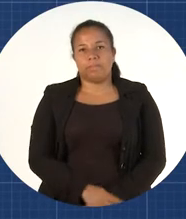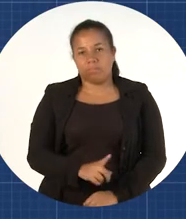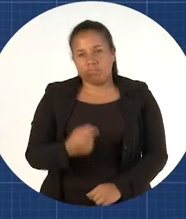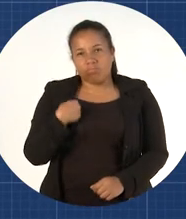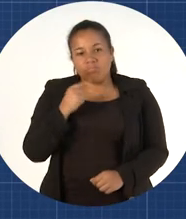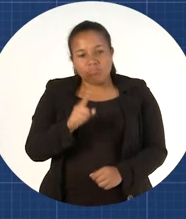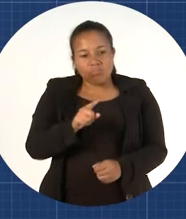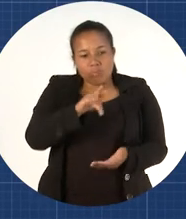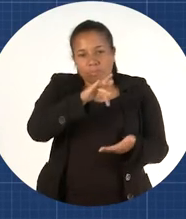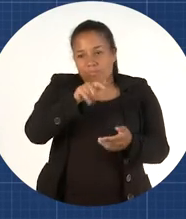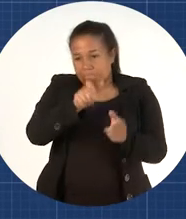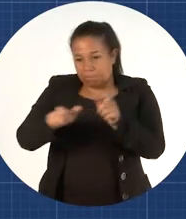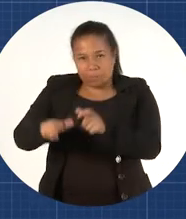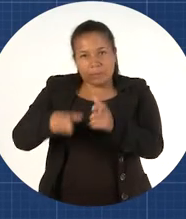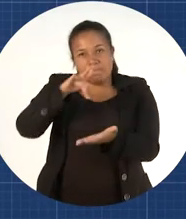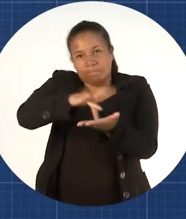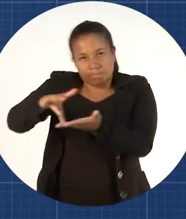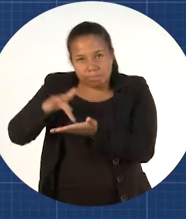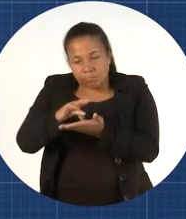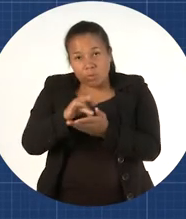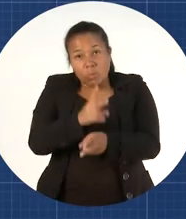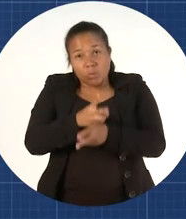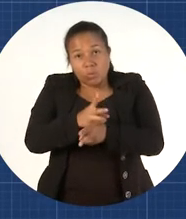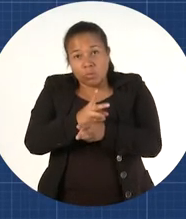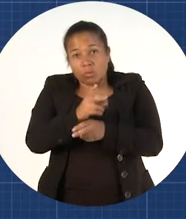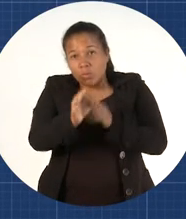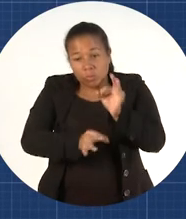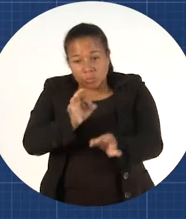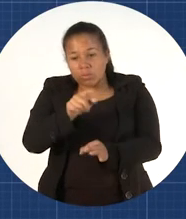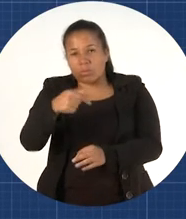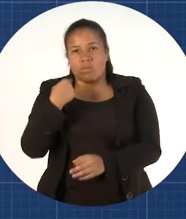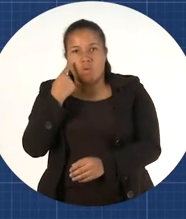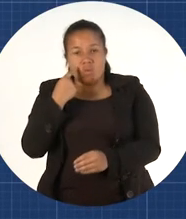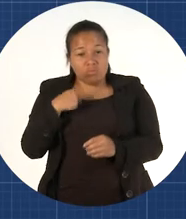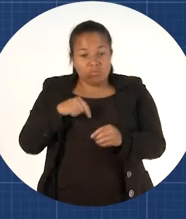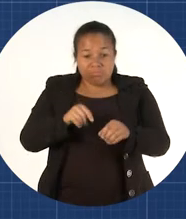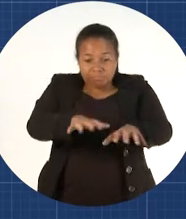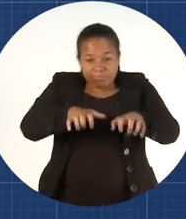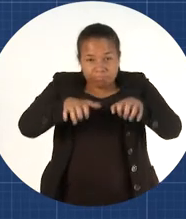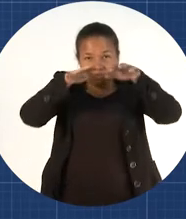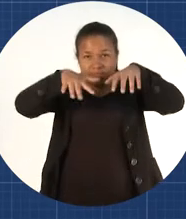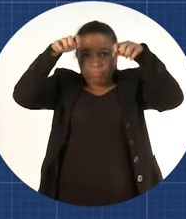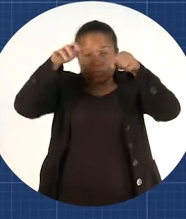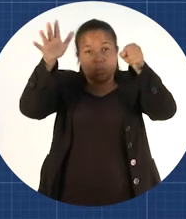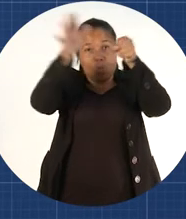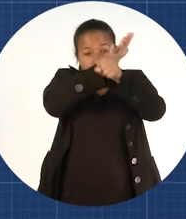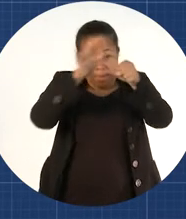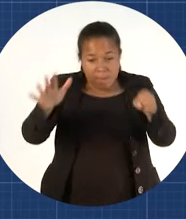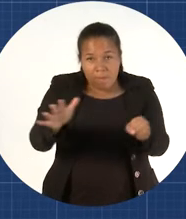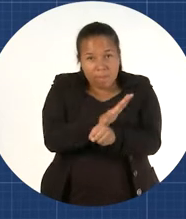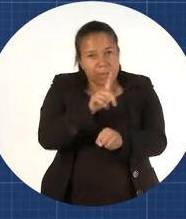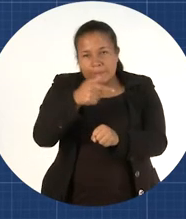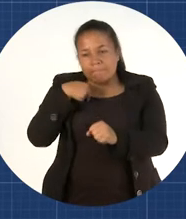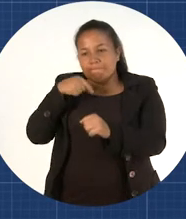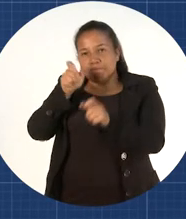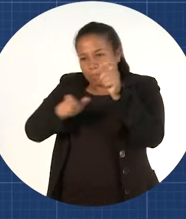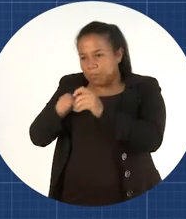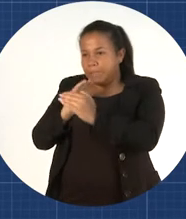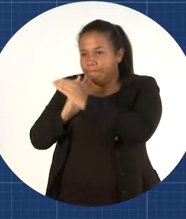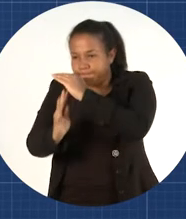seguridad de los asistentes una vez se complete el aforo de este lugar no se permitirá el ingreso a más personas